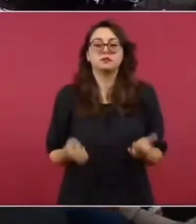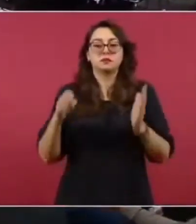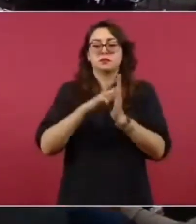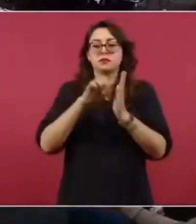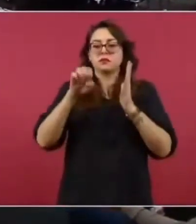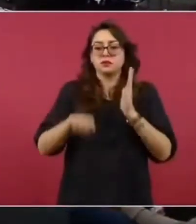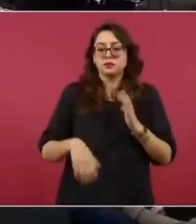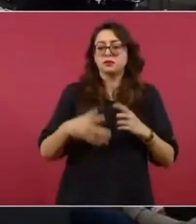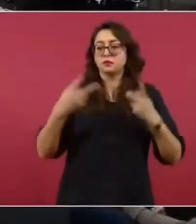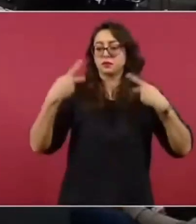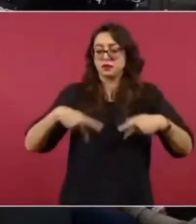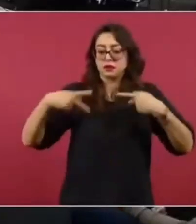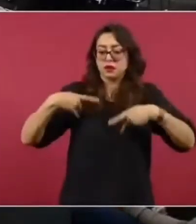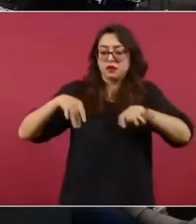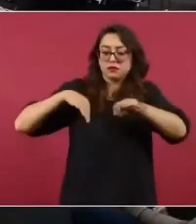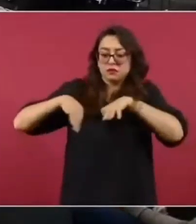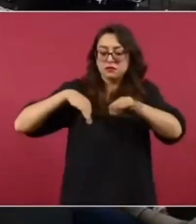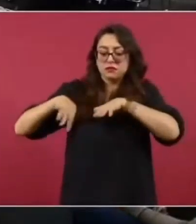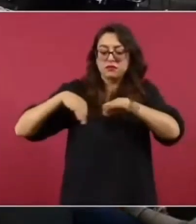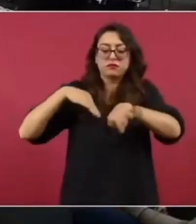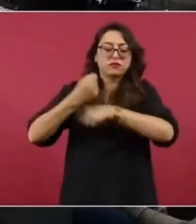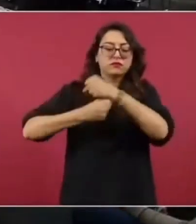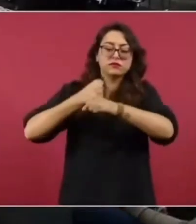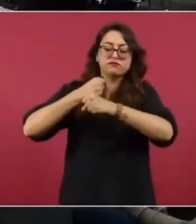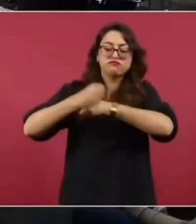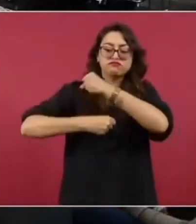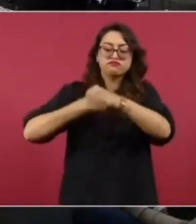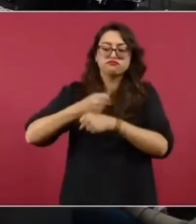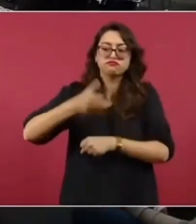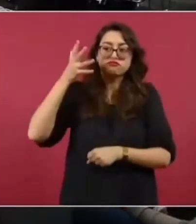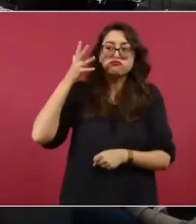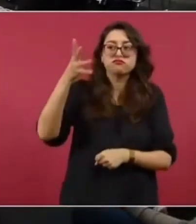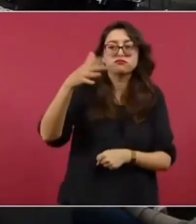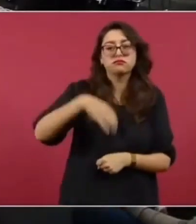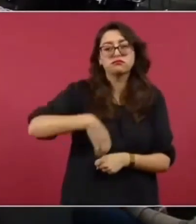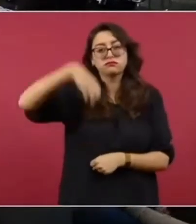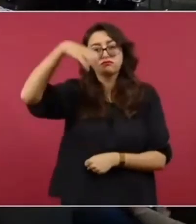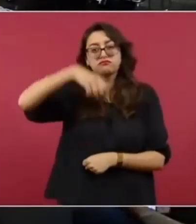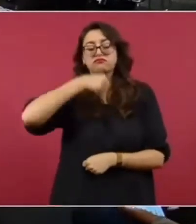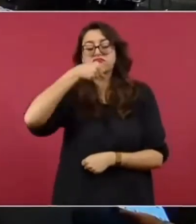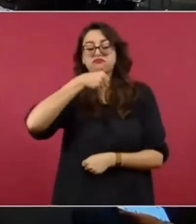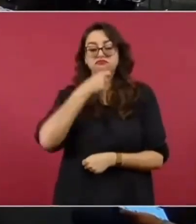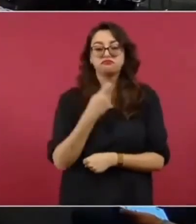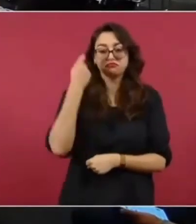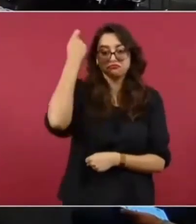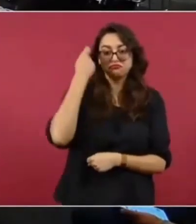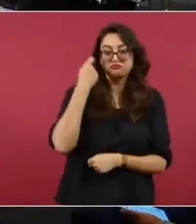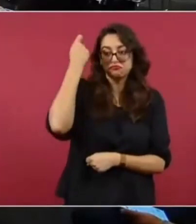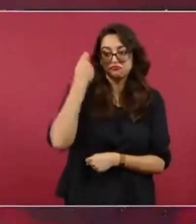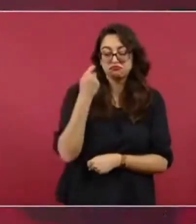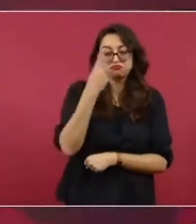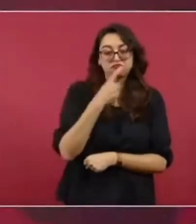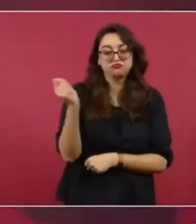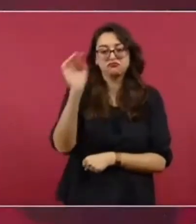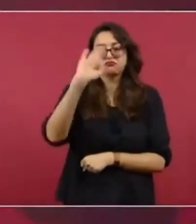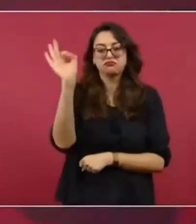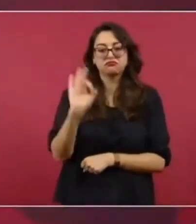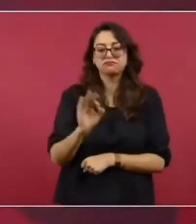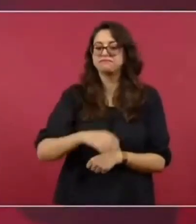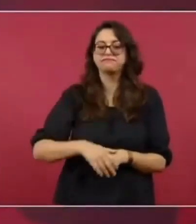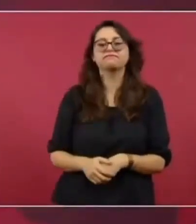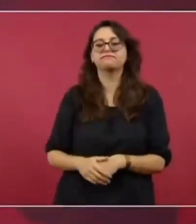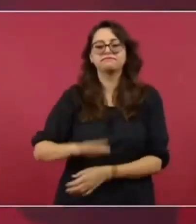con su sueldo reciba el 40% de su sueldo